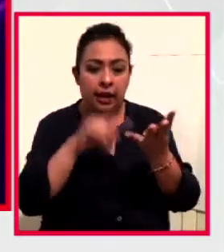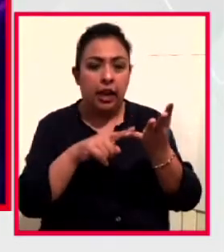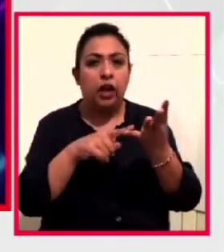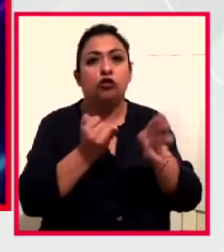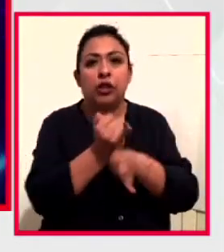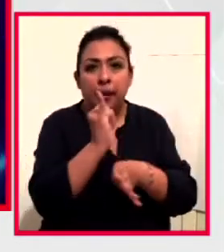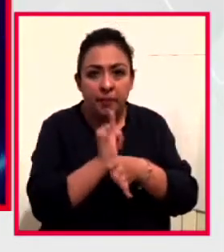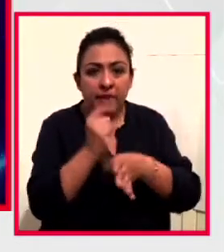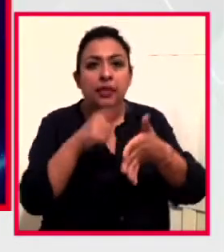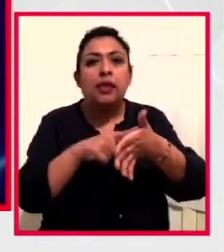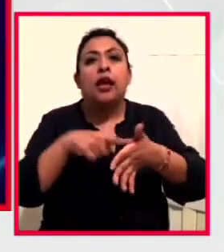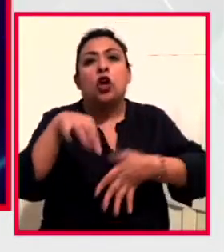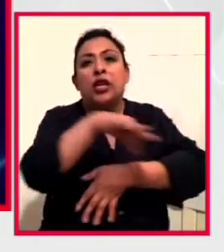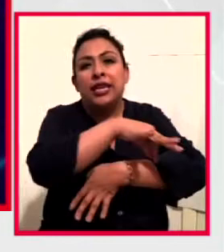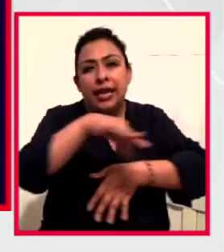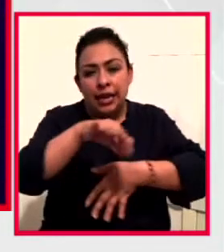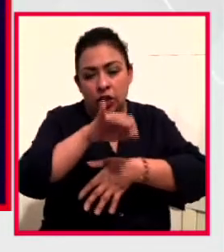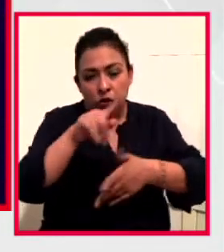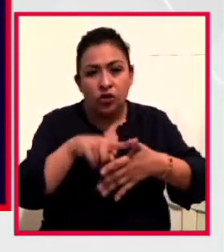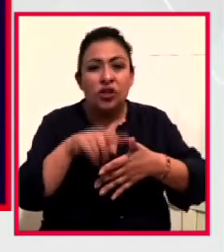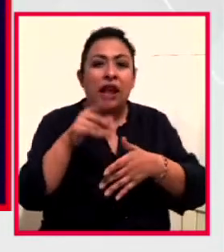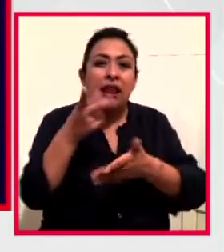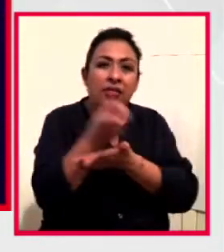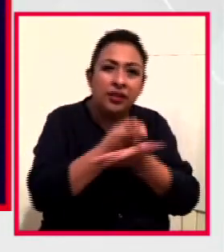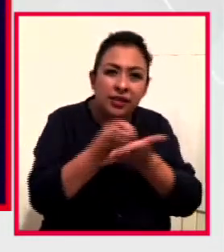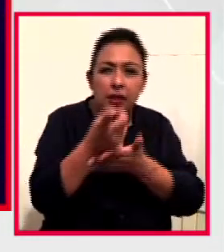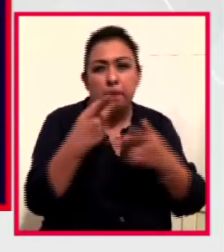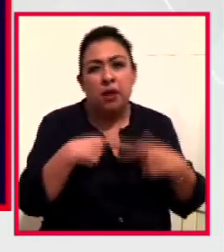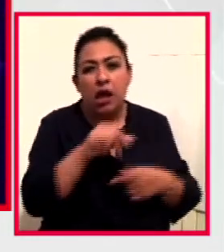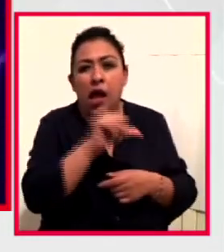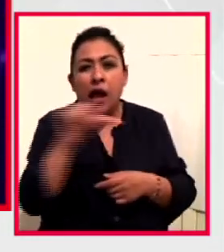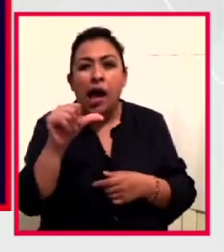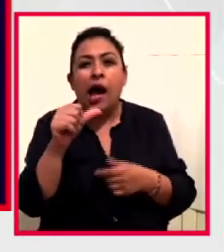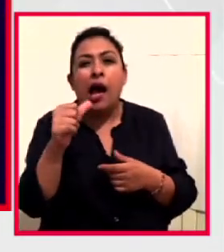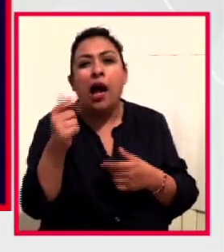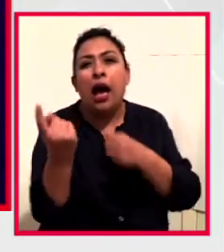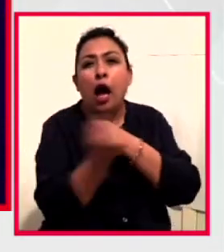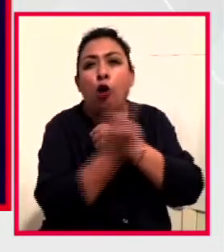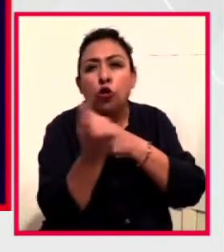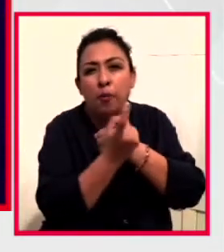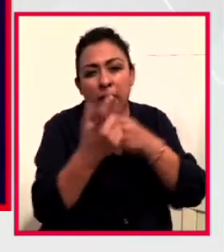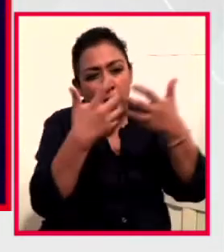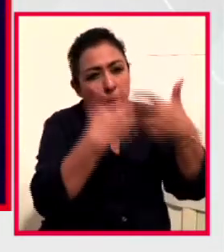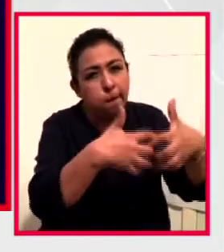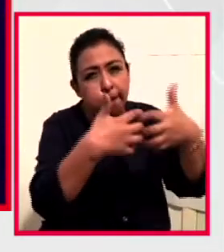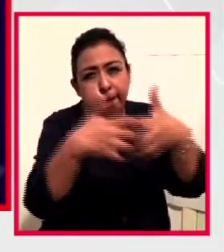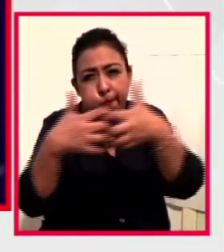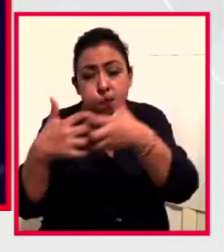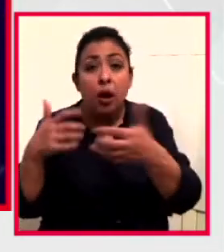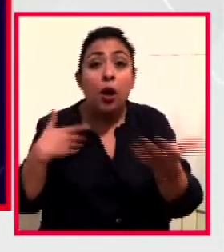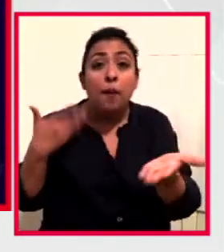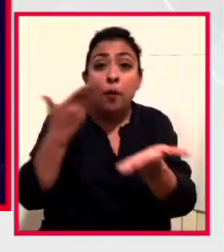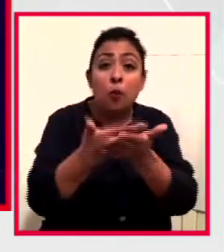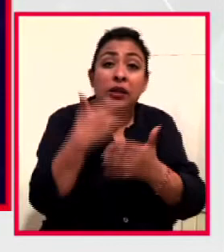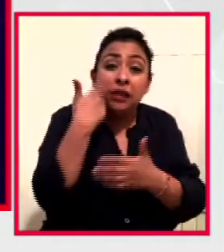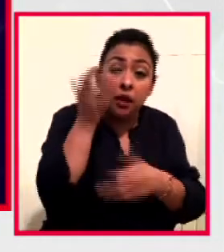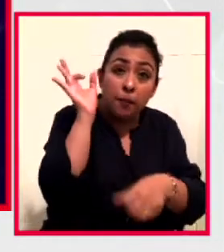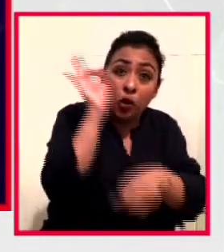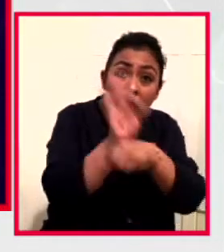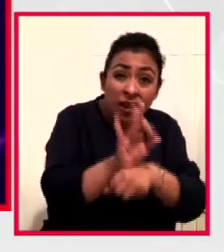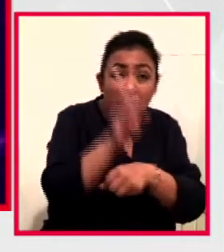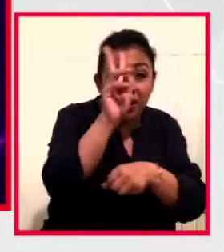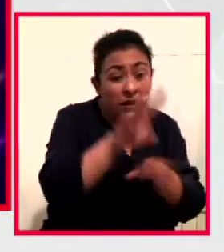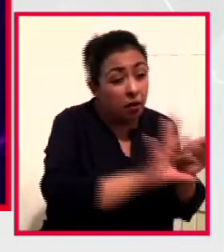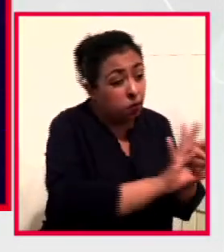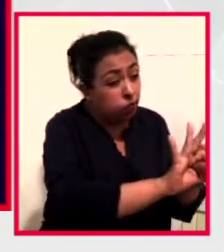ingenieros industriales, diseñadores y especialistas en automatización. La iniciativa busca proteger una cadena